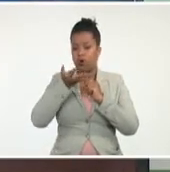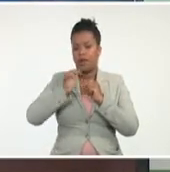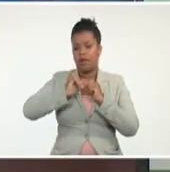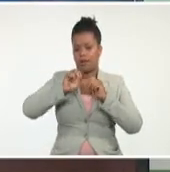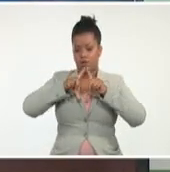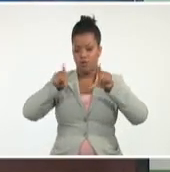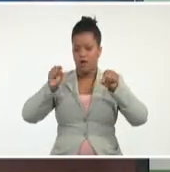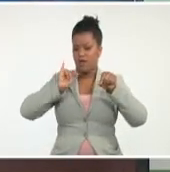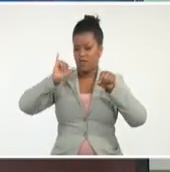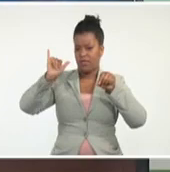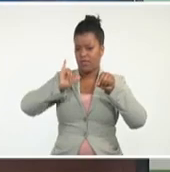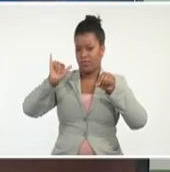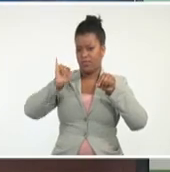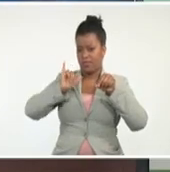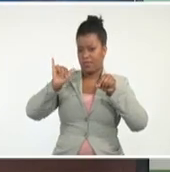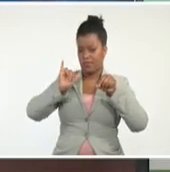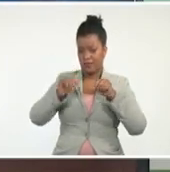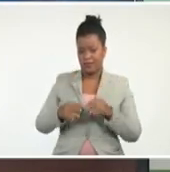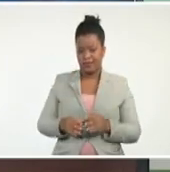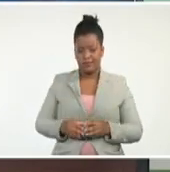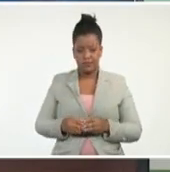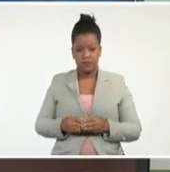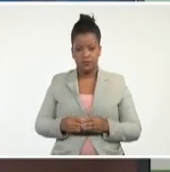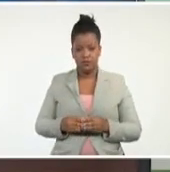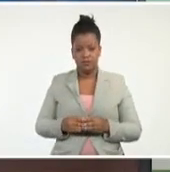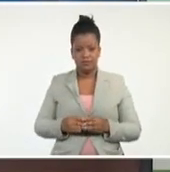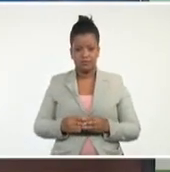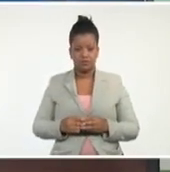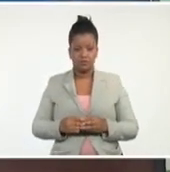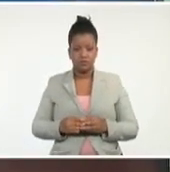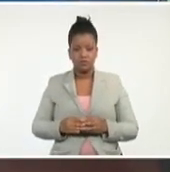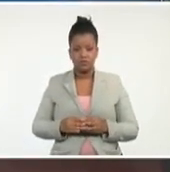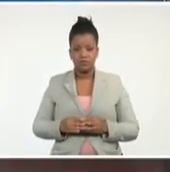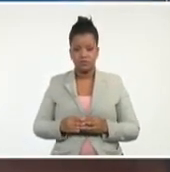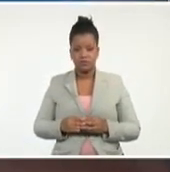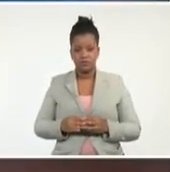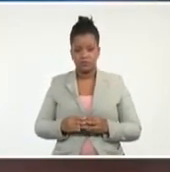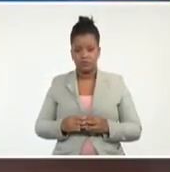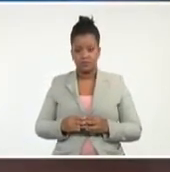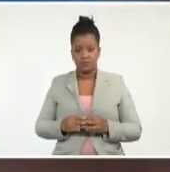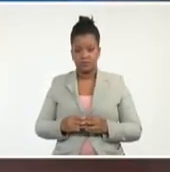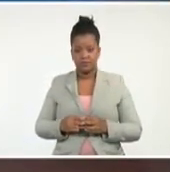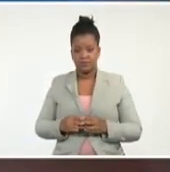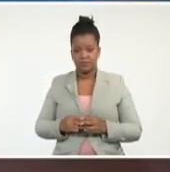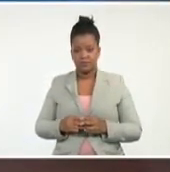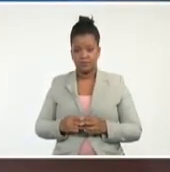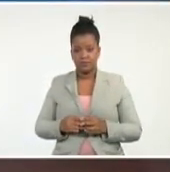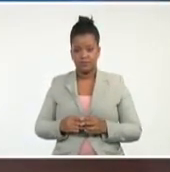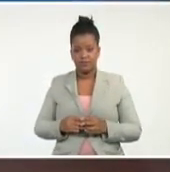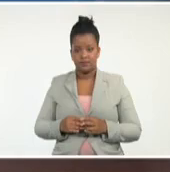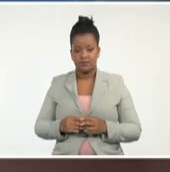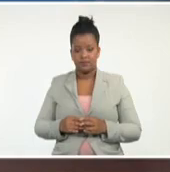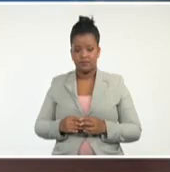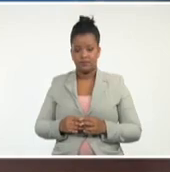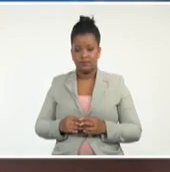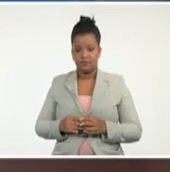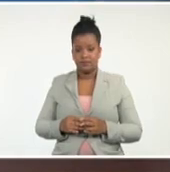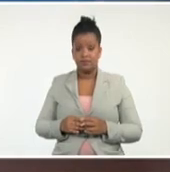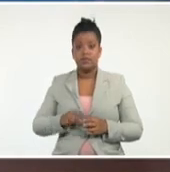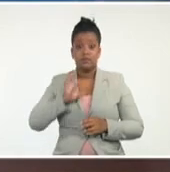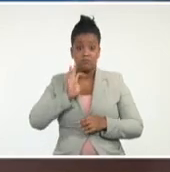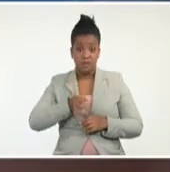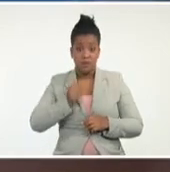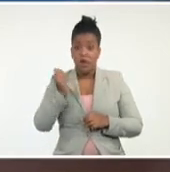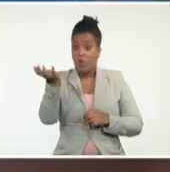de distancia, de donde se encontraba el centro de circulación. Y entonces, bueno, está junto al viento,